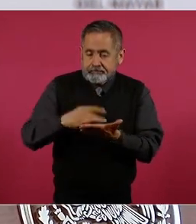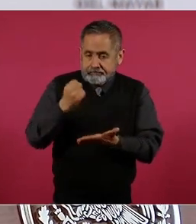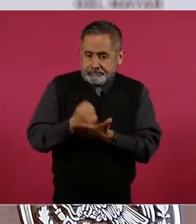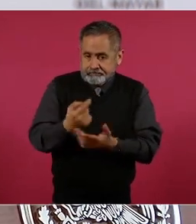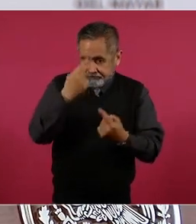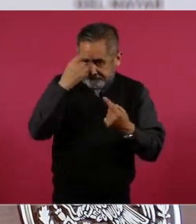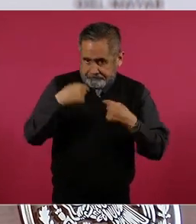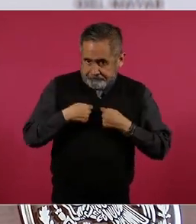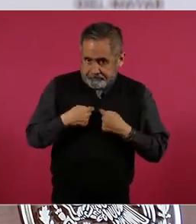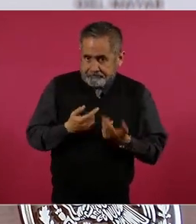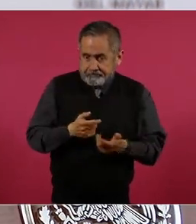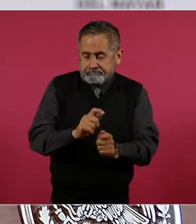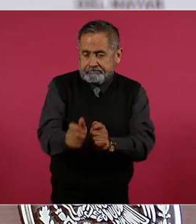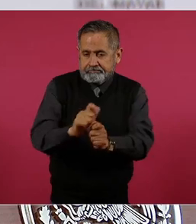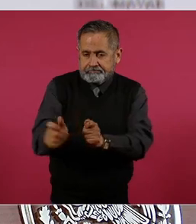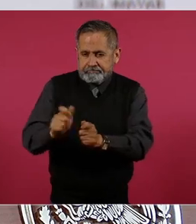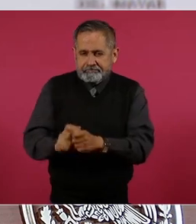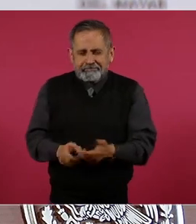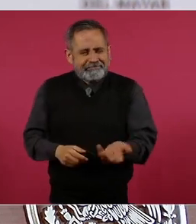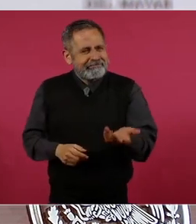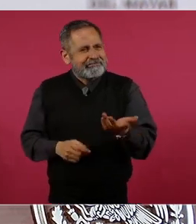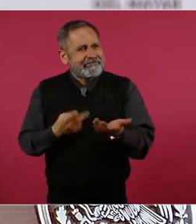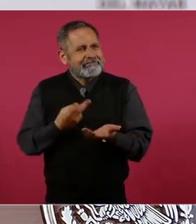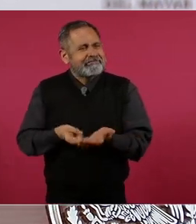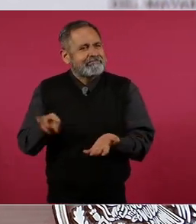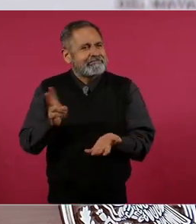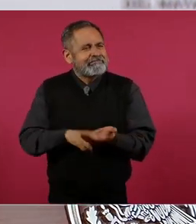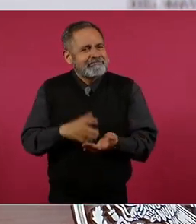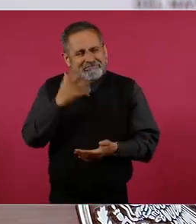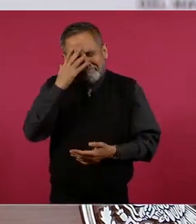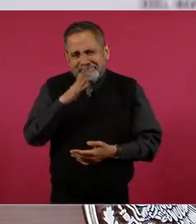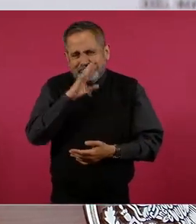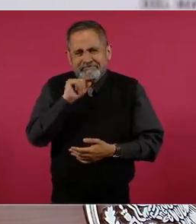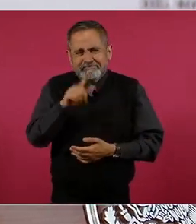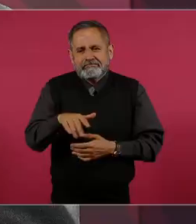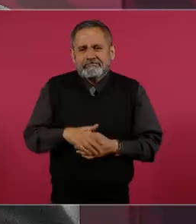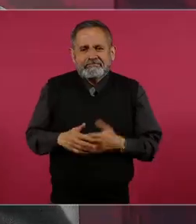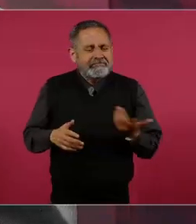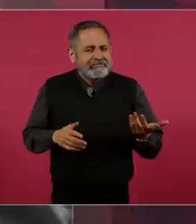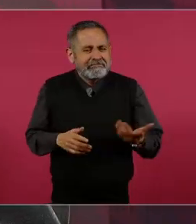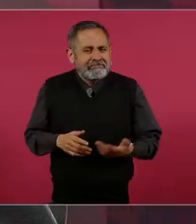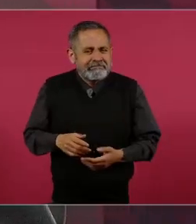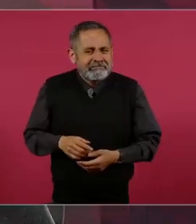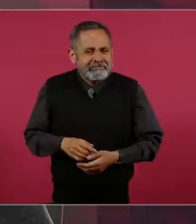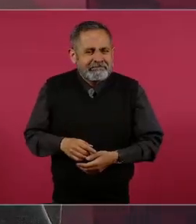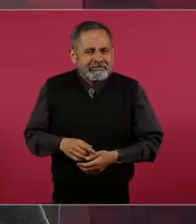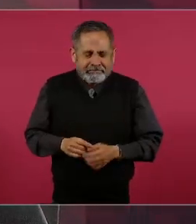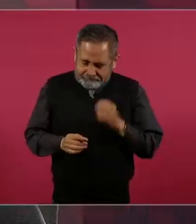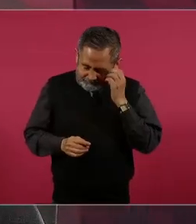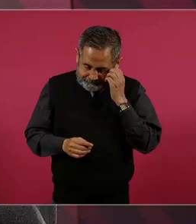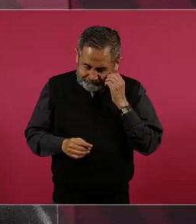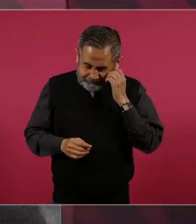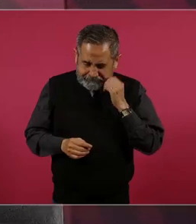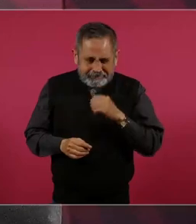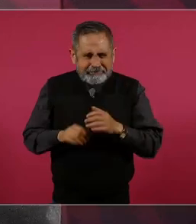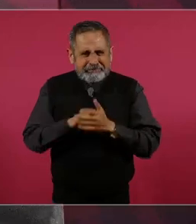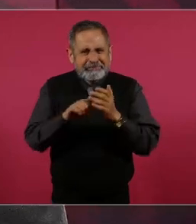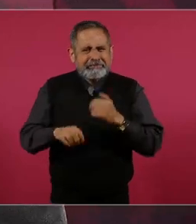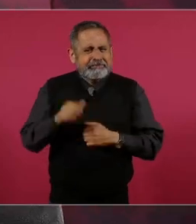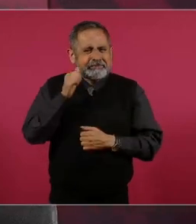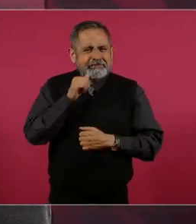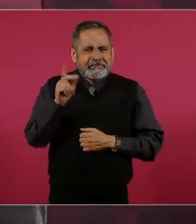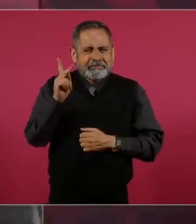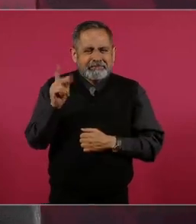además es una doble inmoralidad, porque el PAN siempre estuvo en